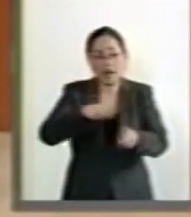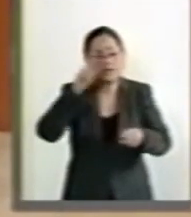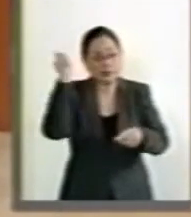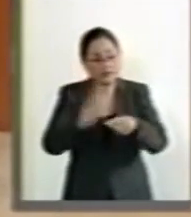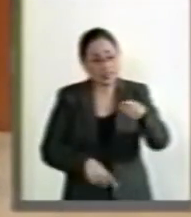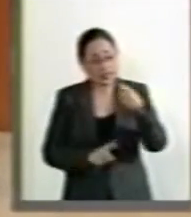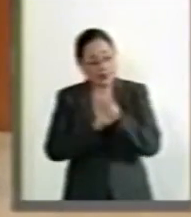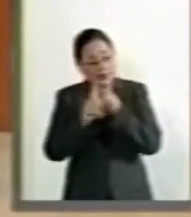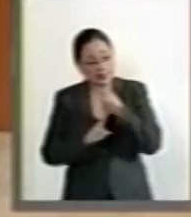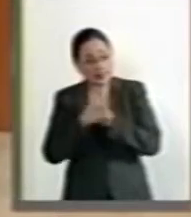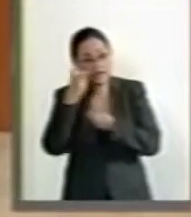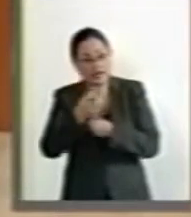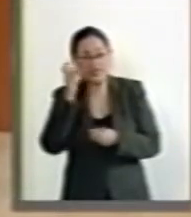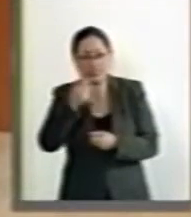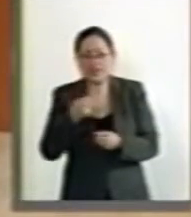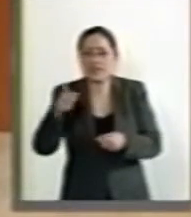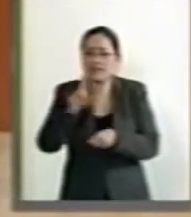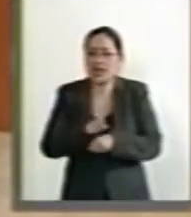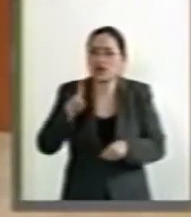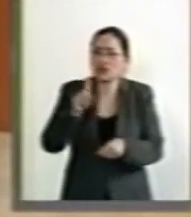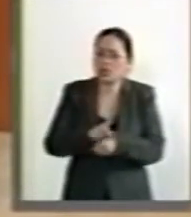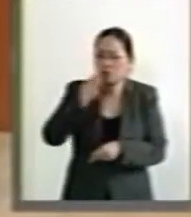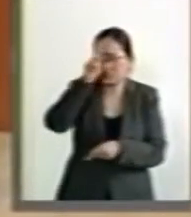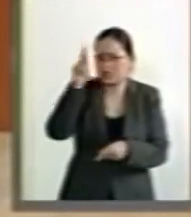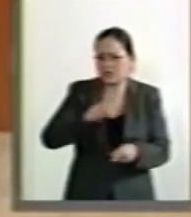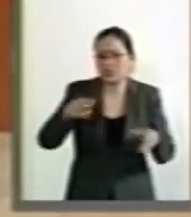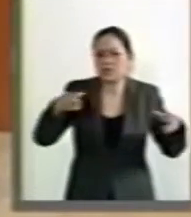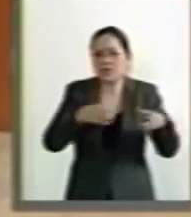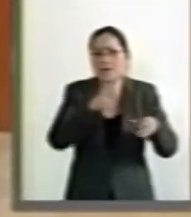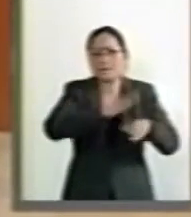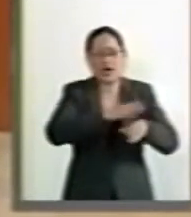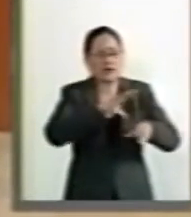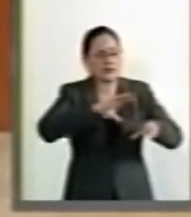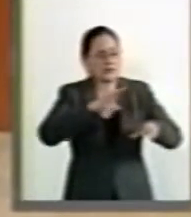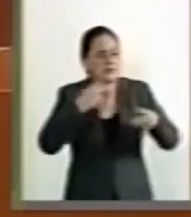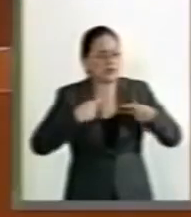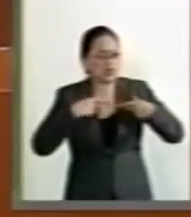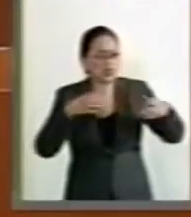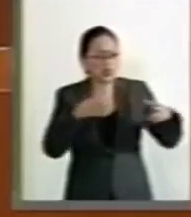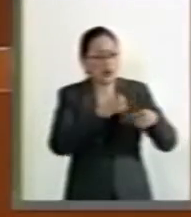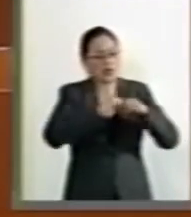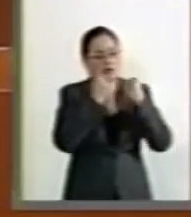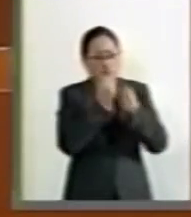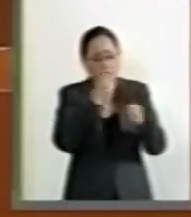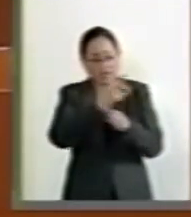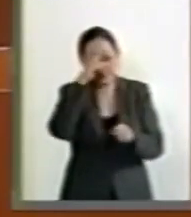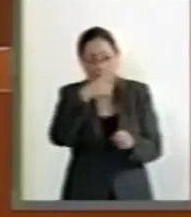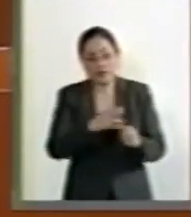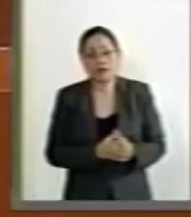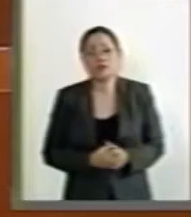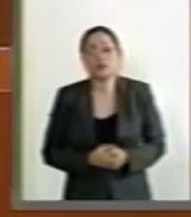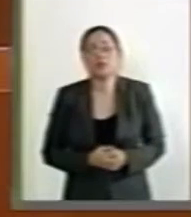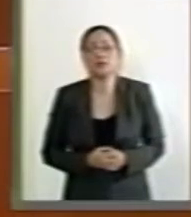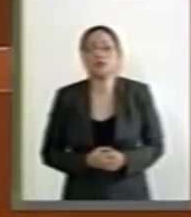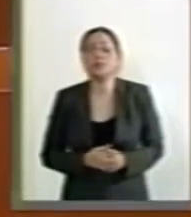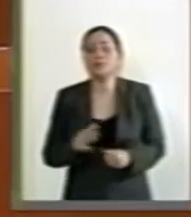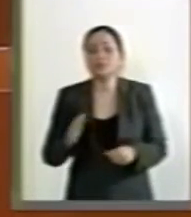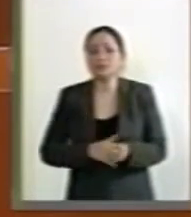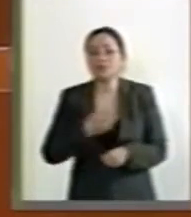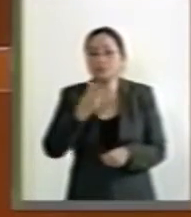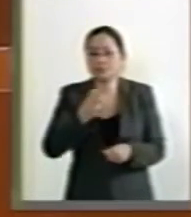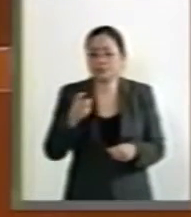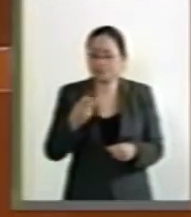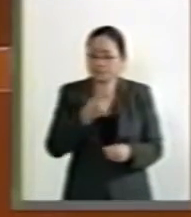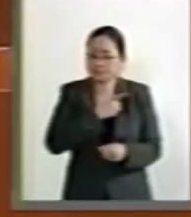de un problema que castiga todos los días al grueso de la sociedad mexicana. Por ello, debemos trabajar